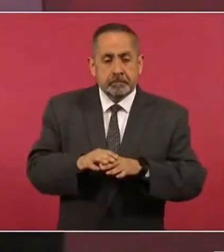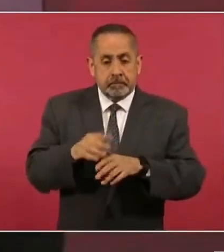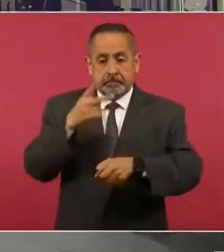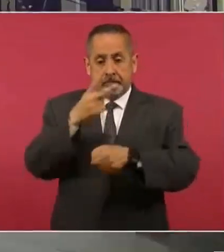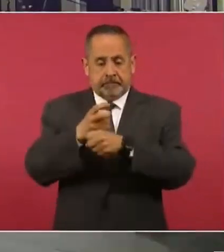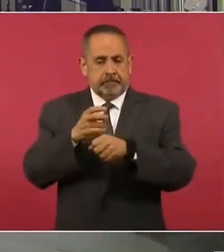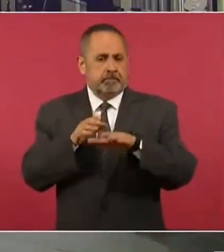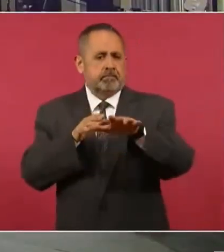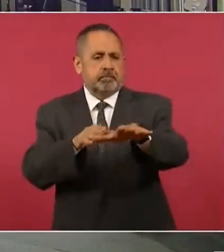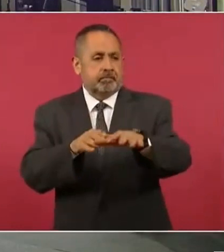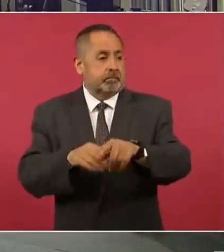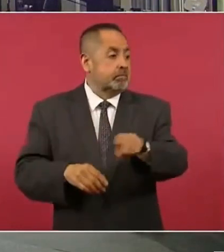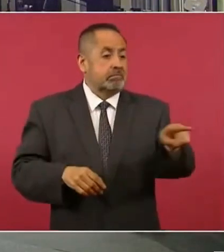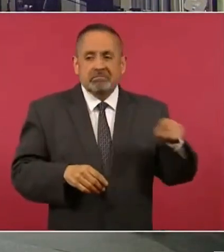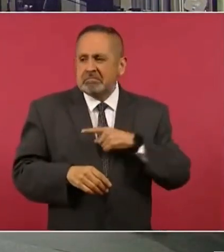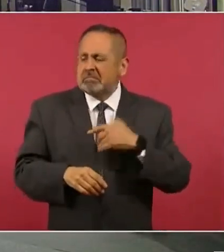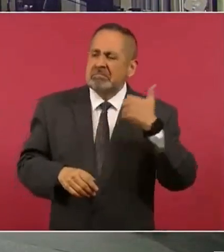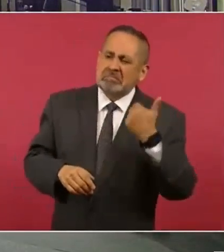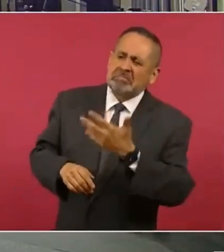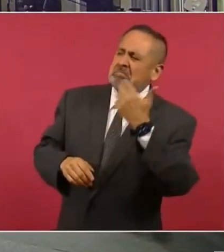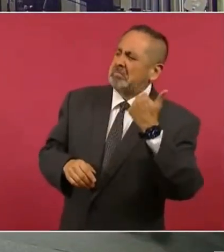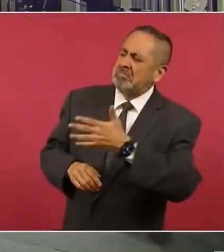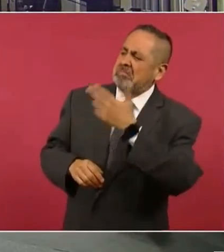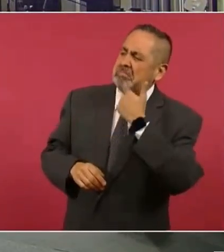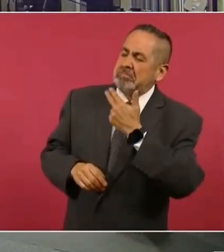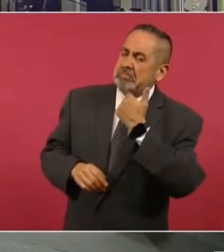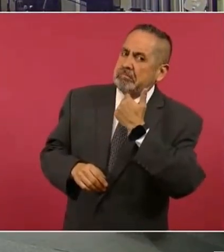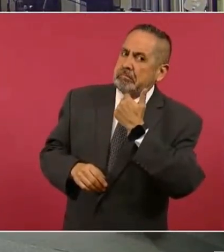primero nos criticaron y luego nos copiaron